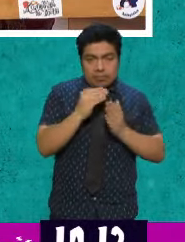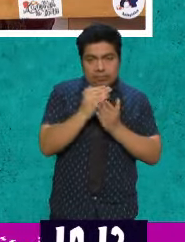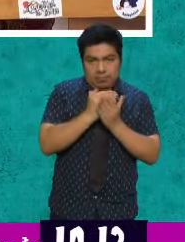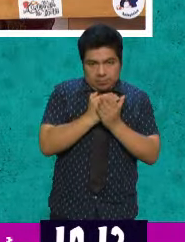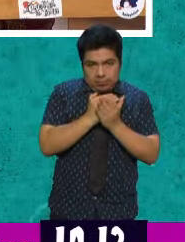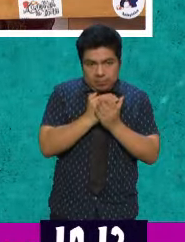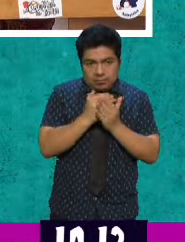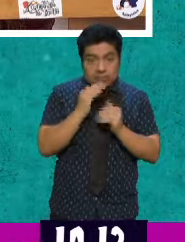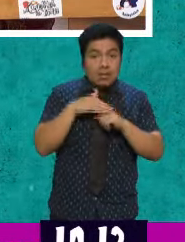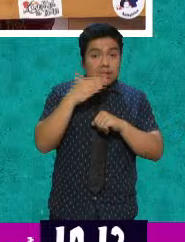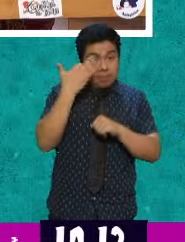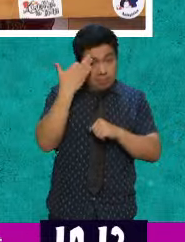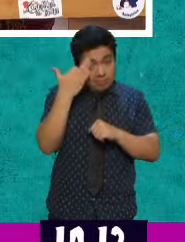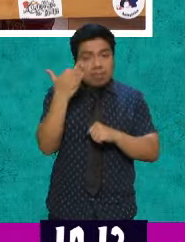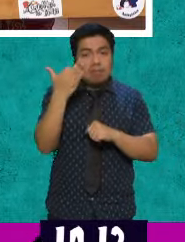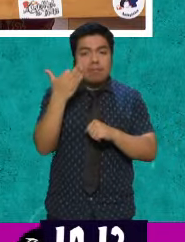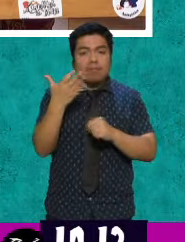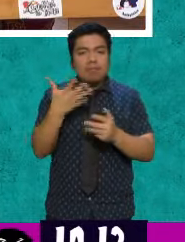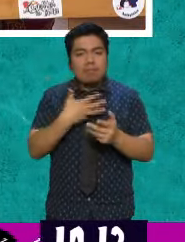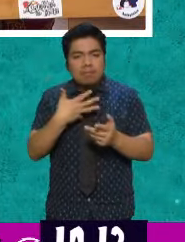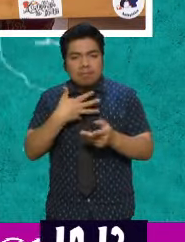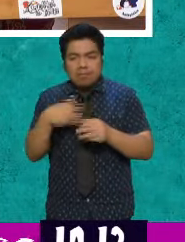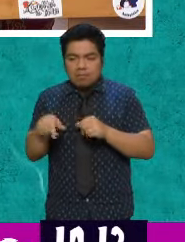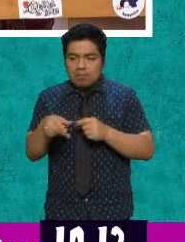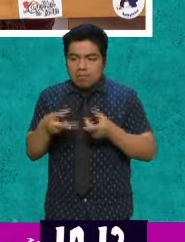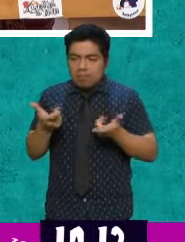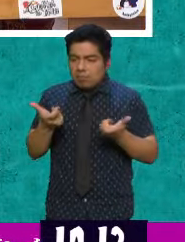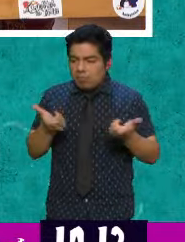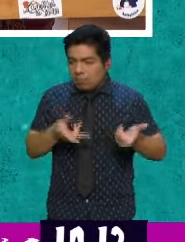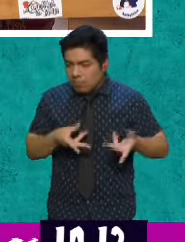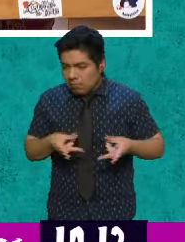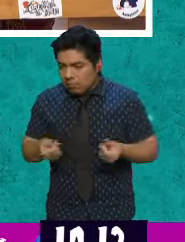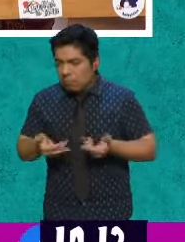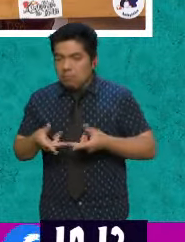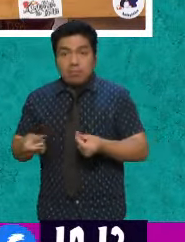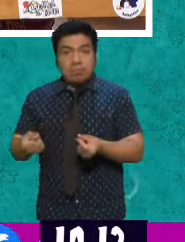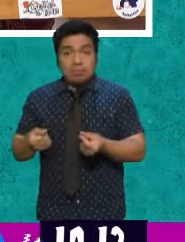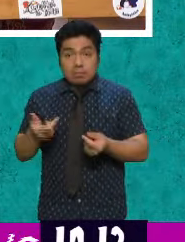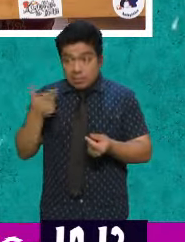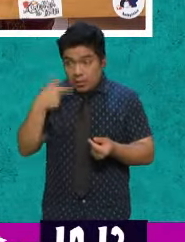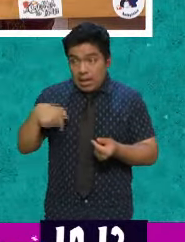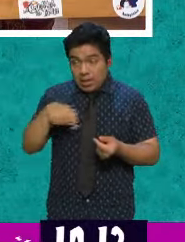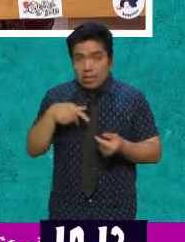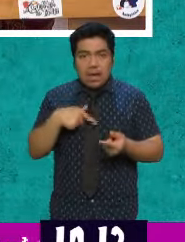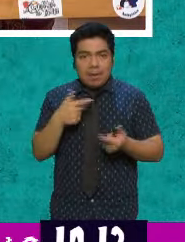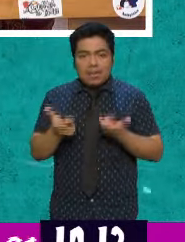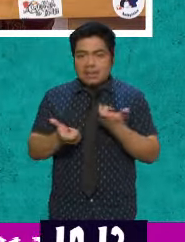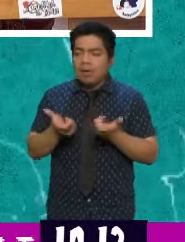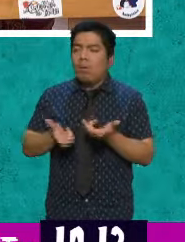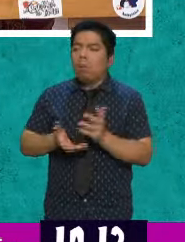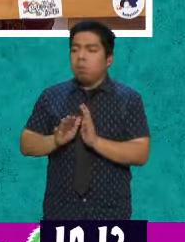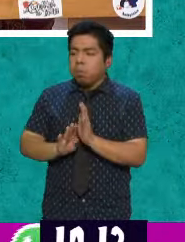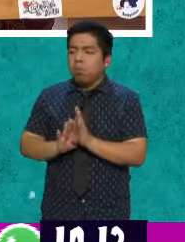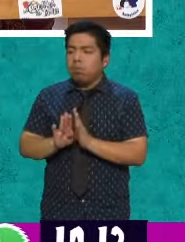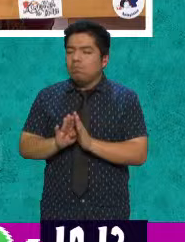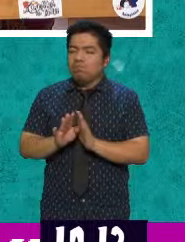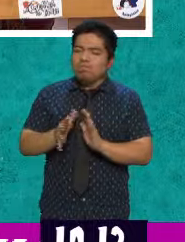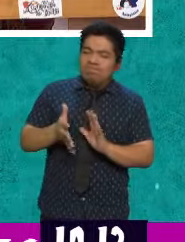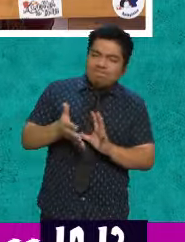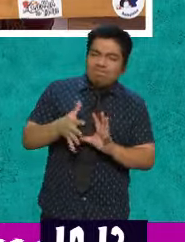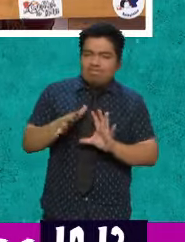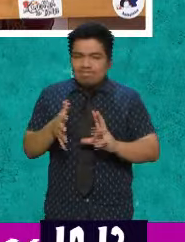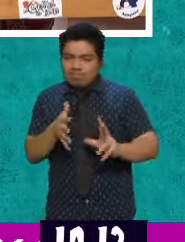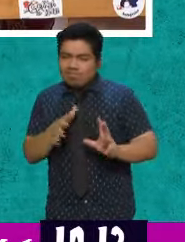tiempo y entonces lo puede gastar? Y entonces esto incentiva la economía. Se encontró que no era tanto.